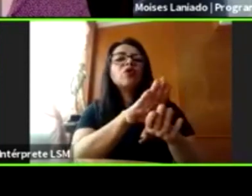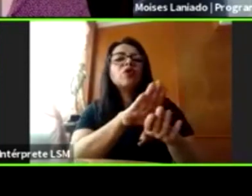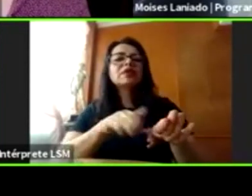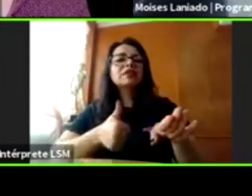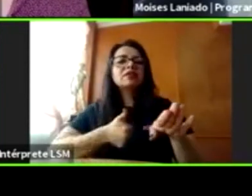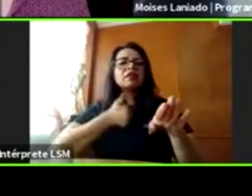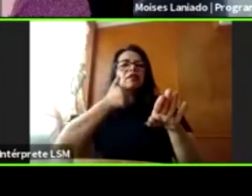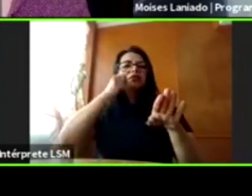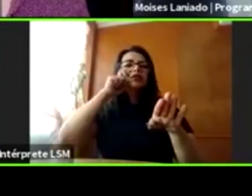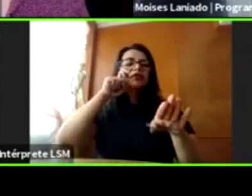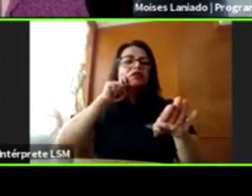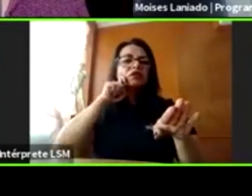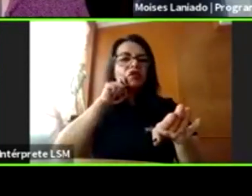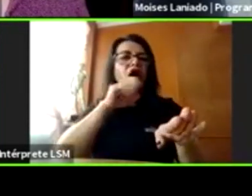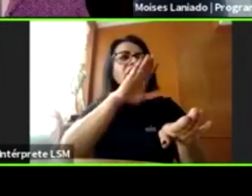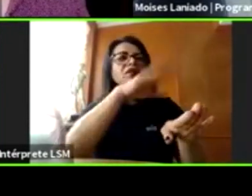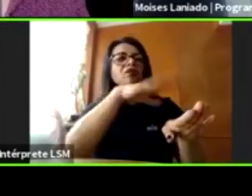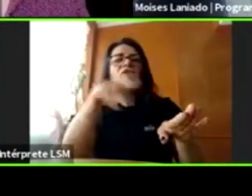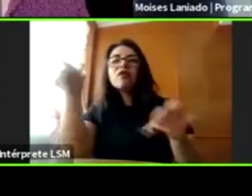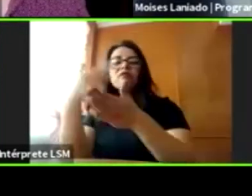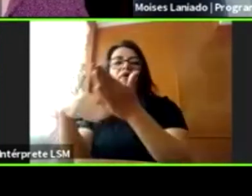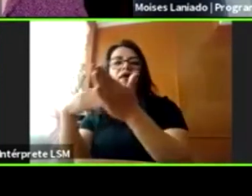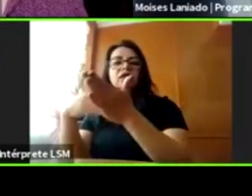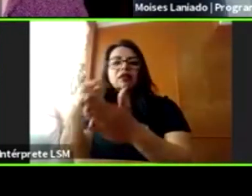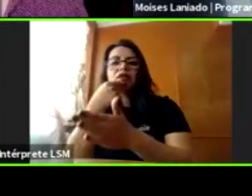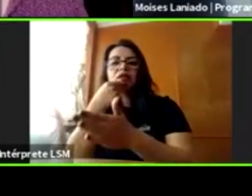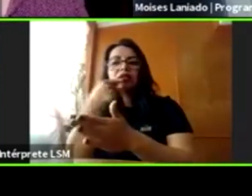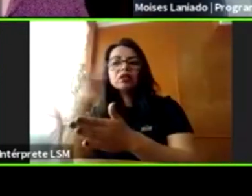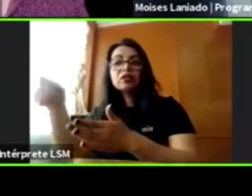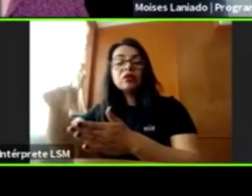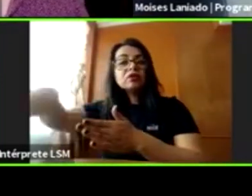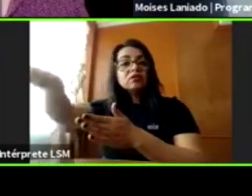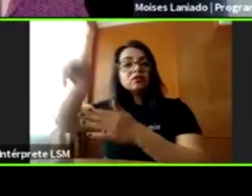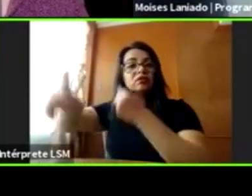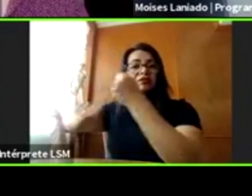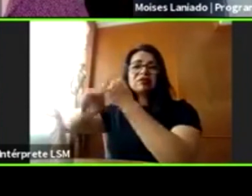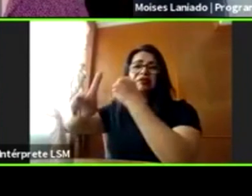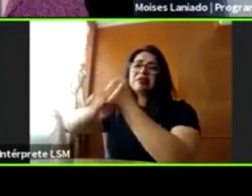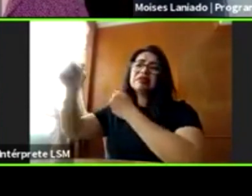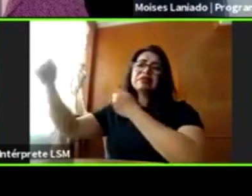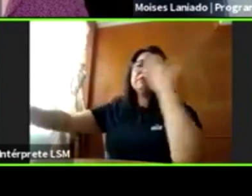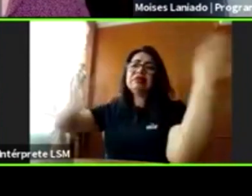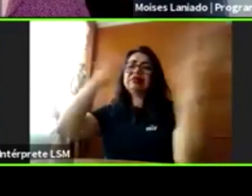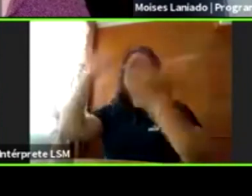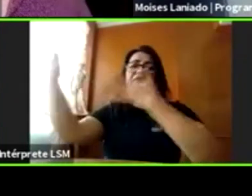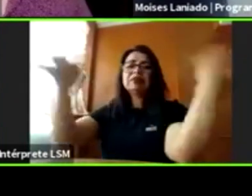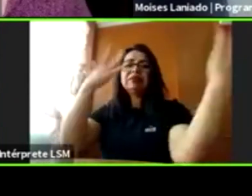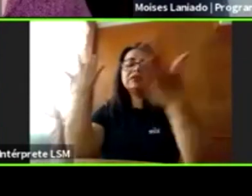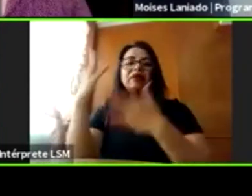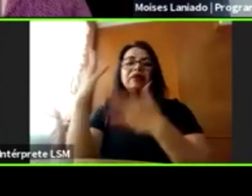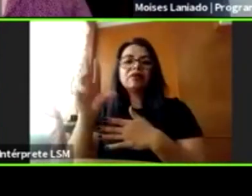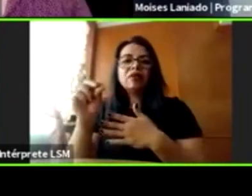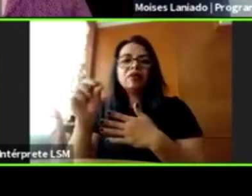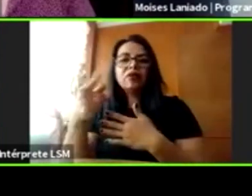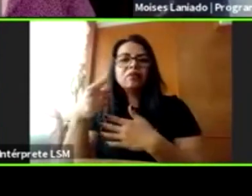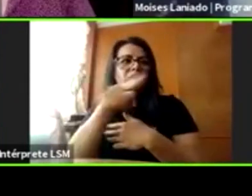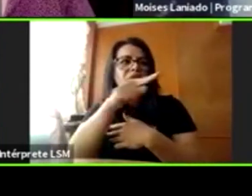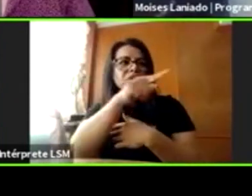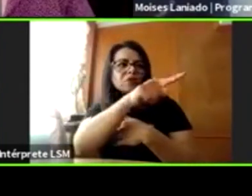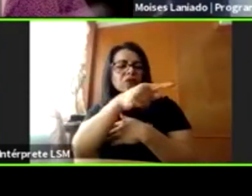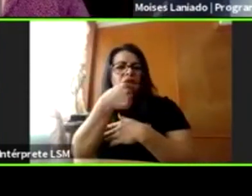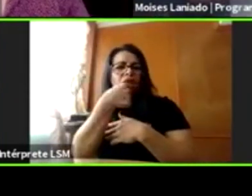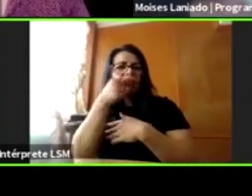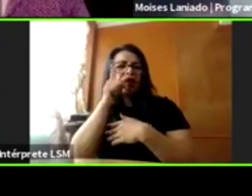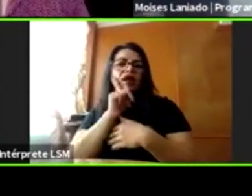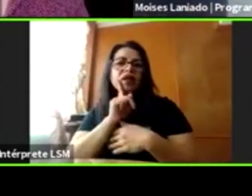te faltaron estos niños que son los niños que causan más problemas en el salón, ¿no? Y tienes a la niña aplicada del salón